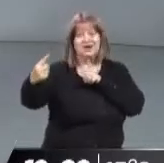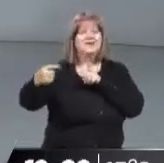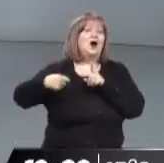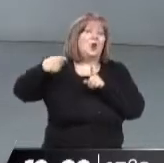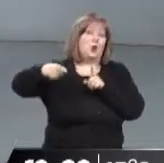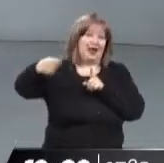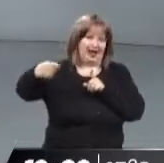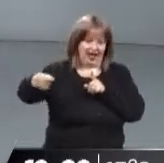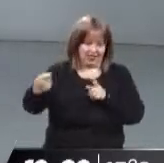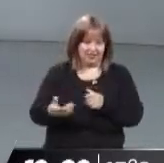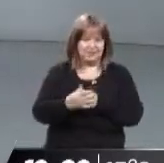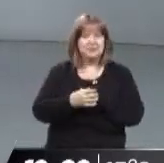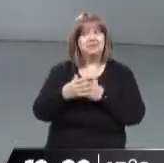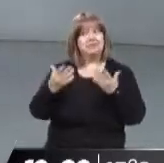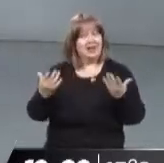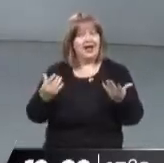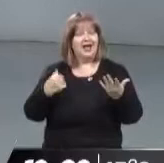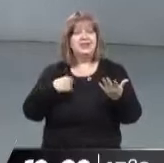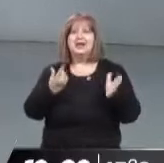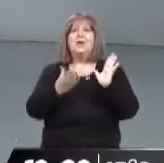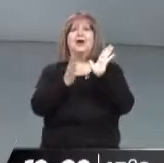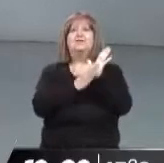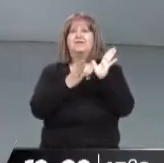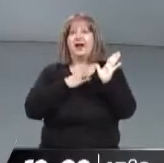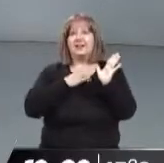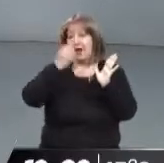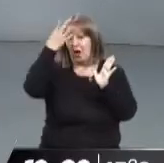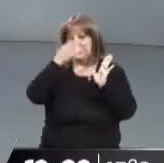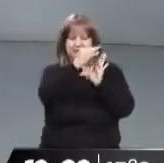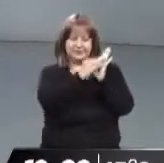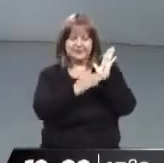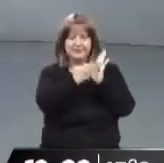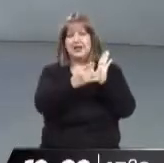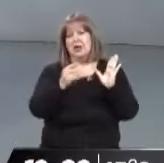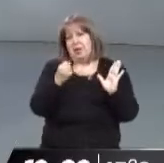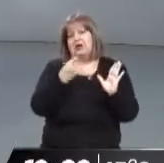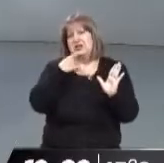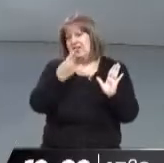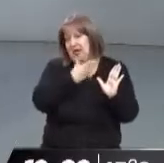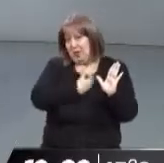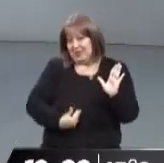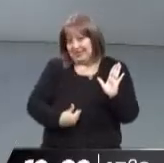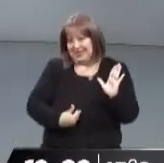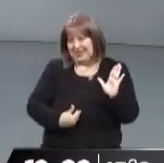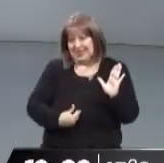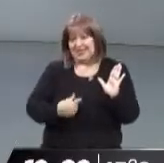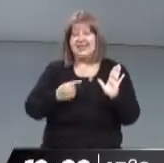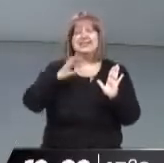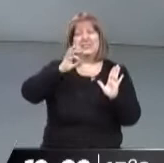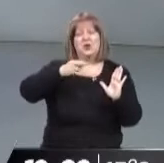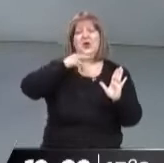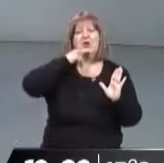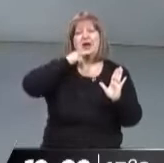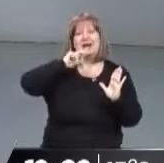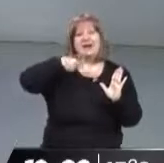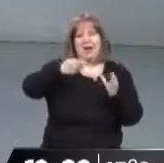mucho más interesante. Bien, habrá que verlo reglamentado y ya vigente, pero lo anunció el presidente, así que es importante esto en los próximos días, va a ser una realidad en las casas de